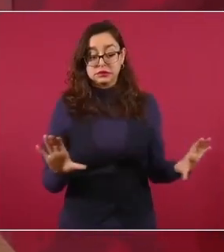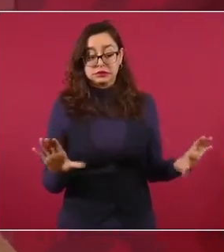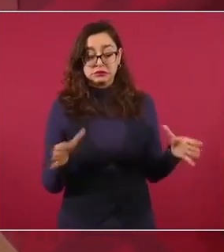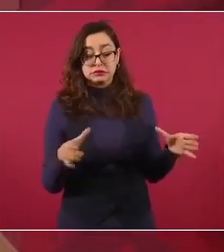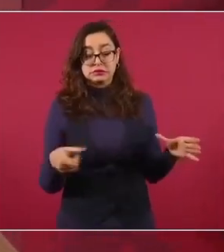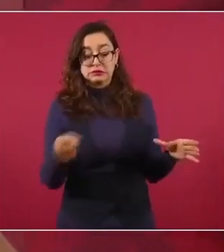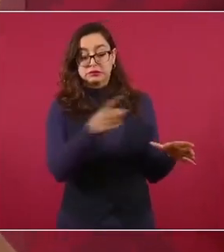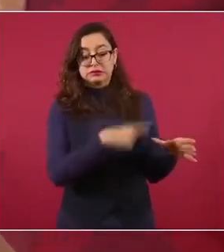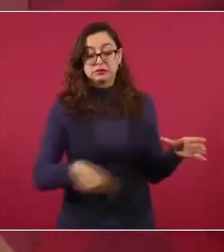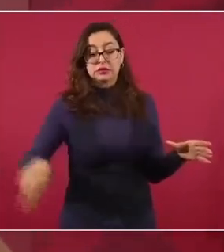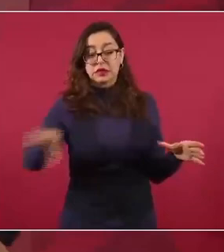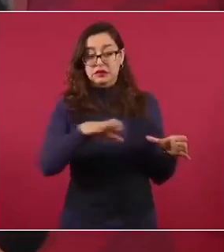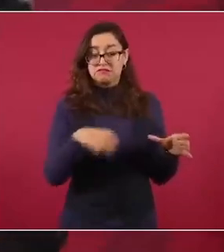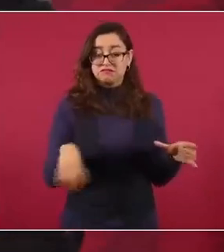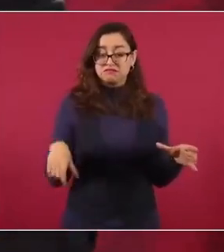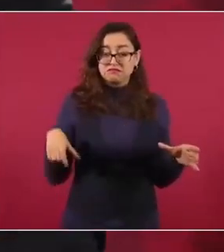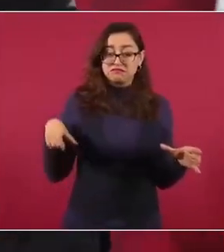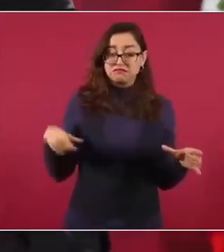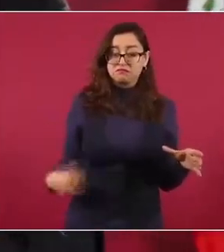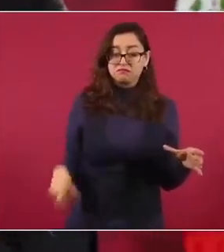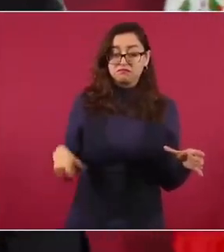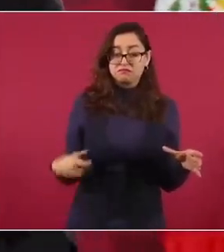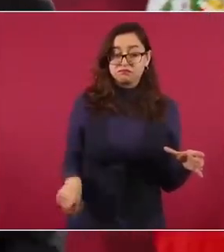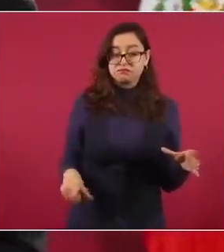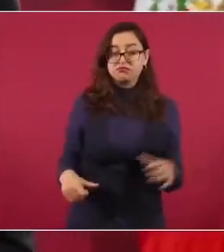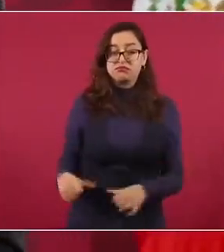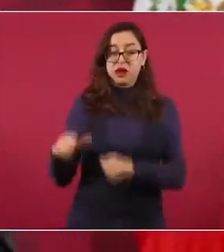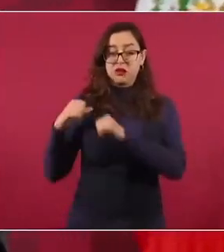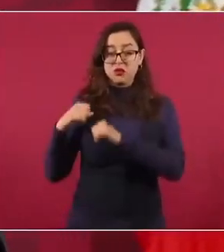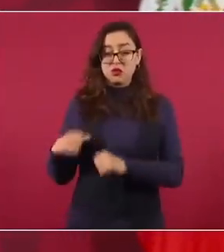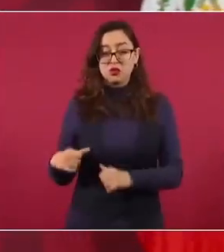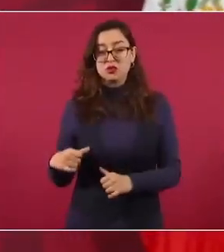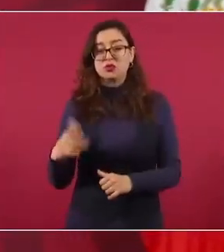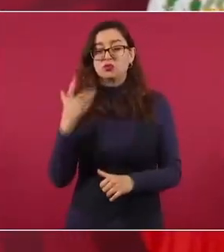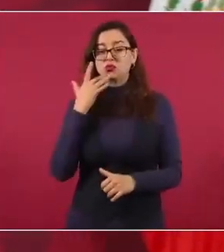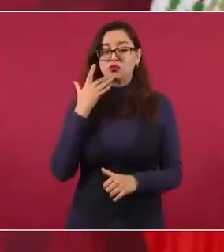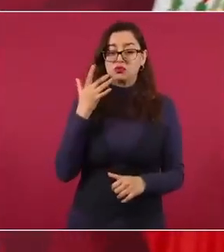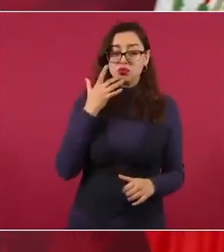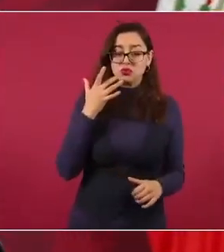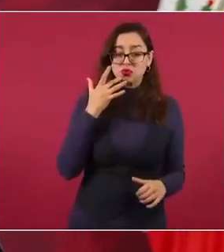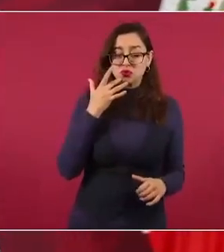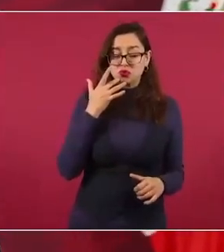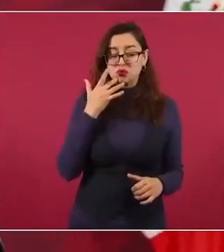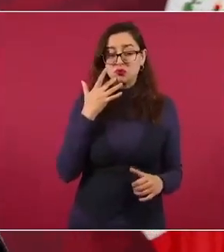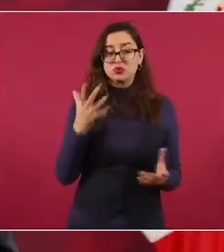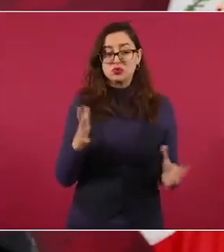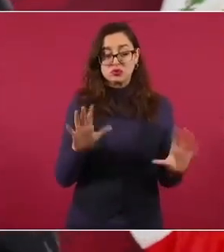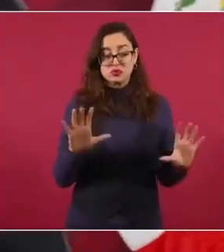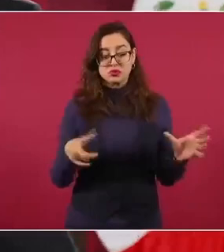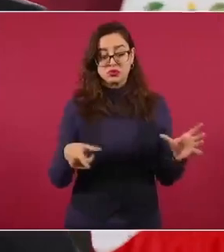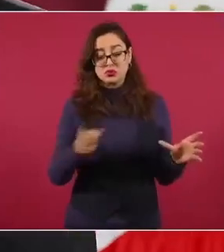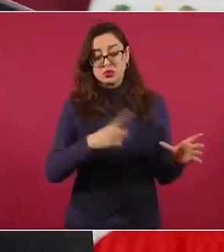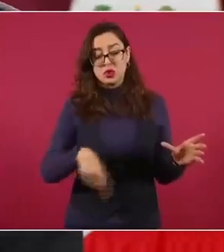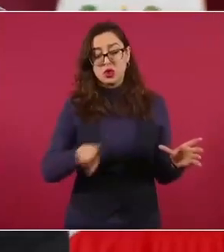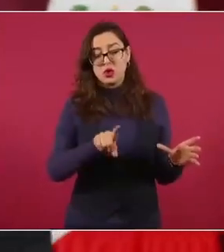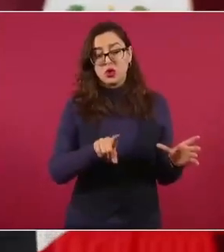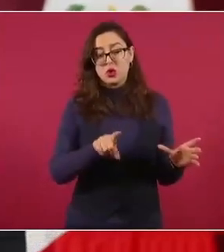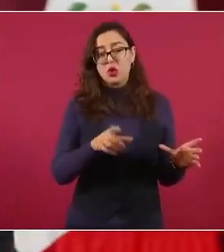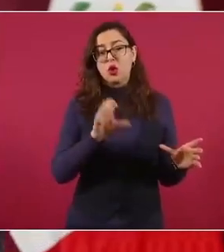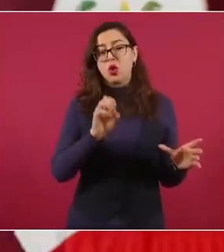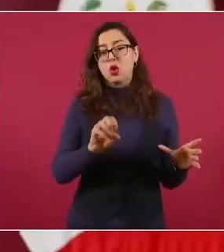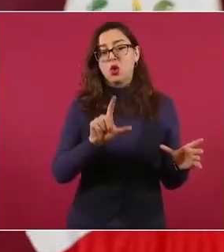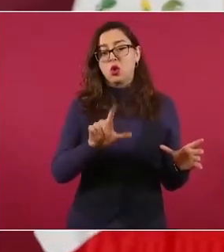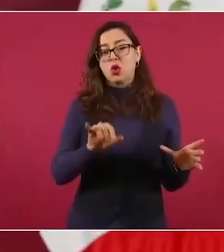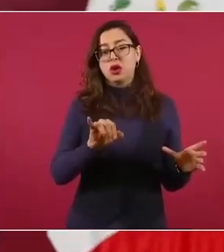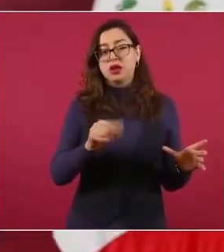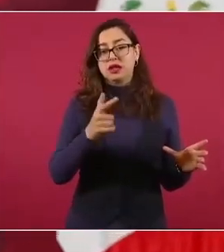suene a paradoja, es